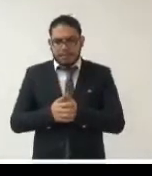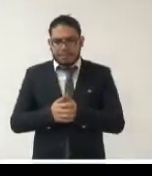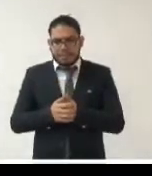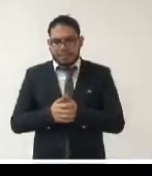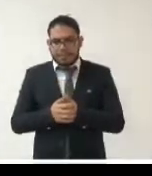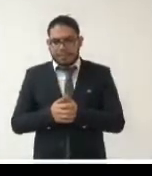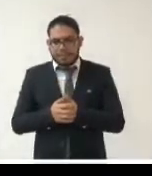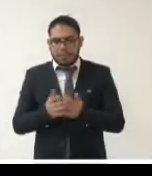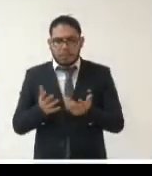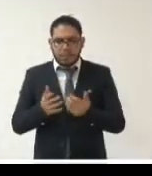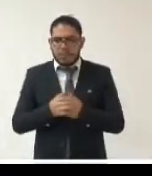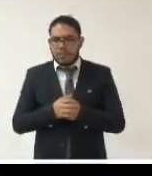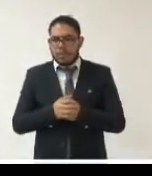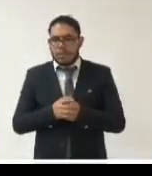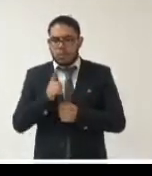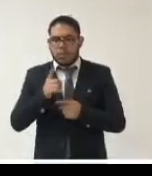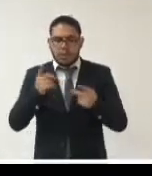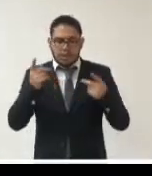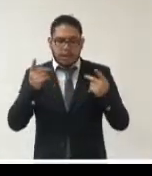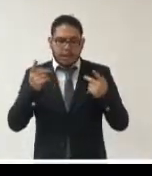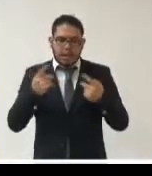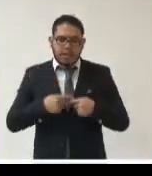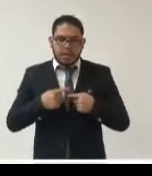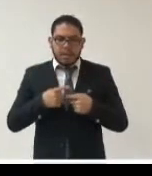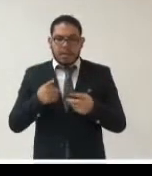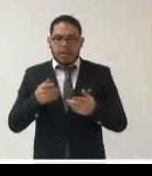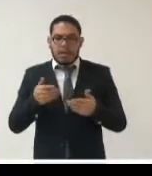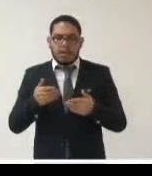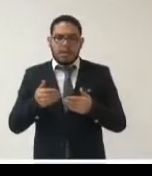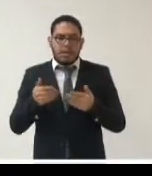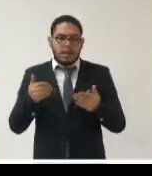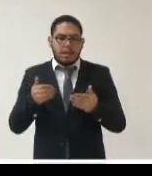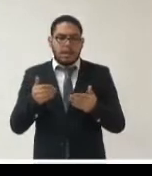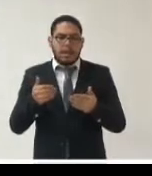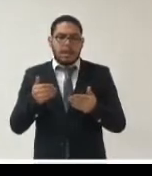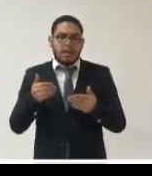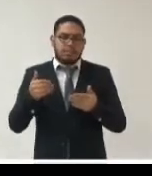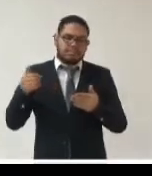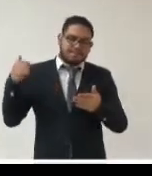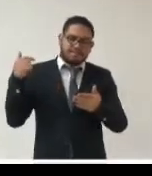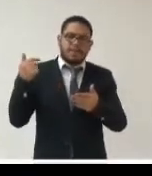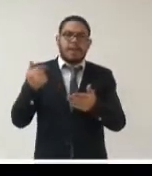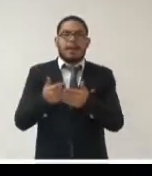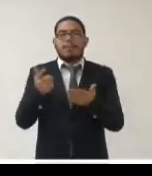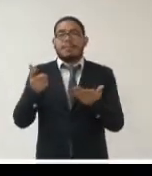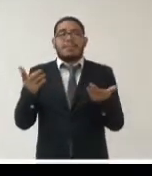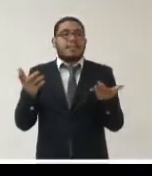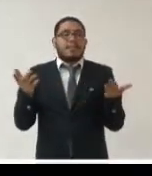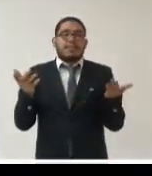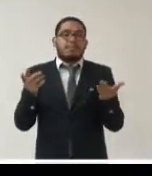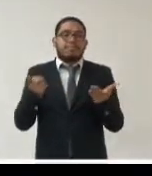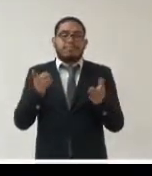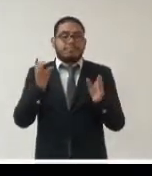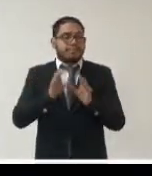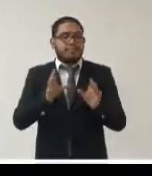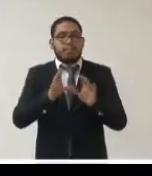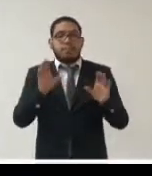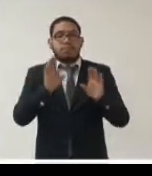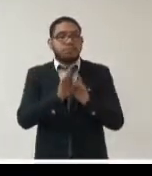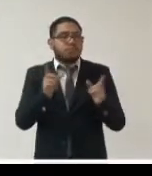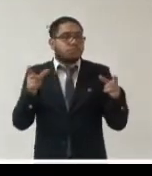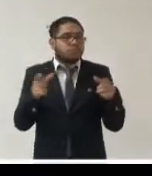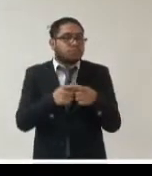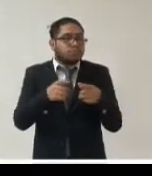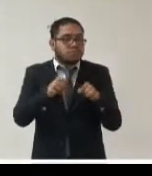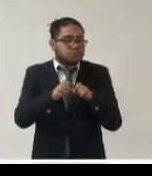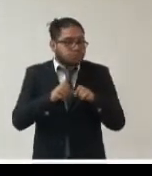tratamiento en un en un apersonamiento a través de equipos muy reducidos ¿no? se permitió el trabajo